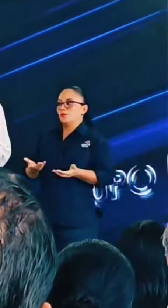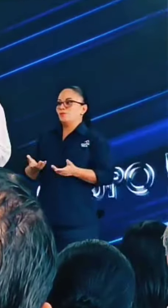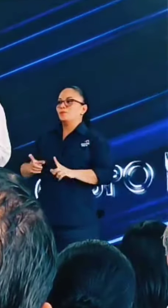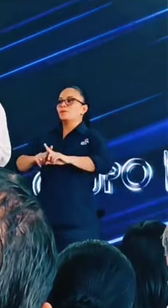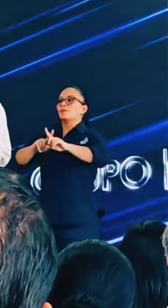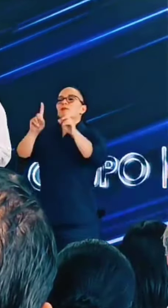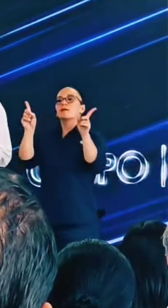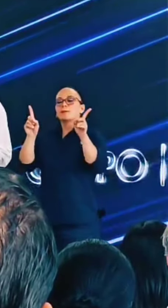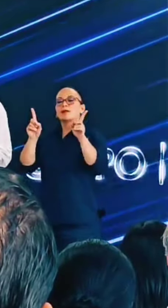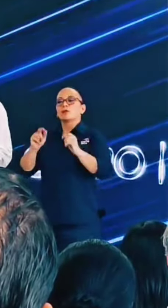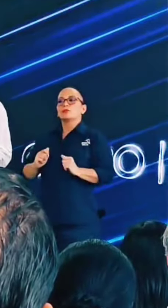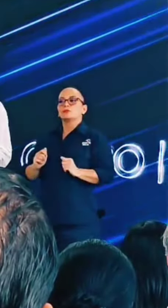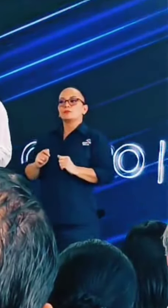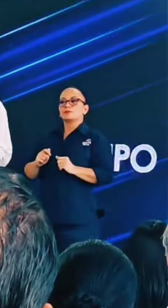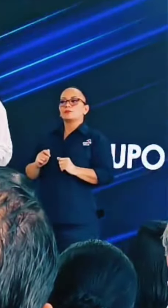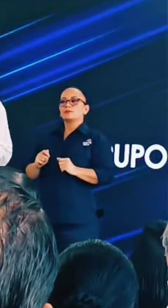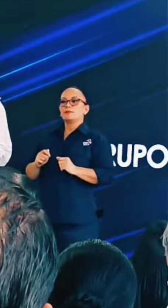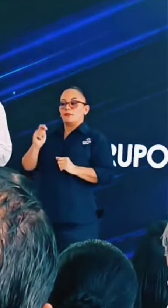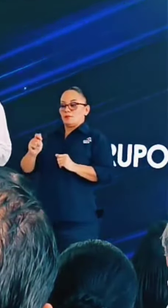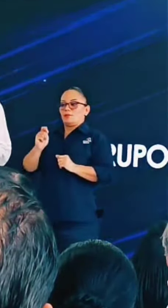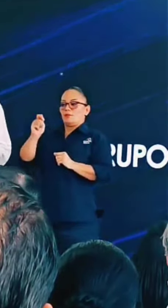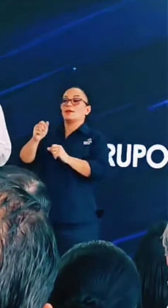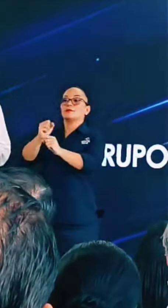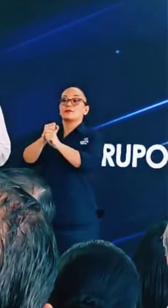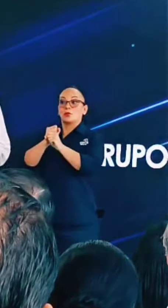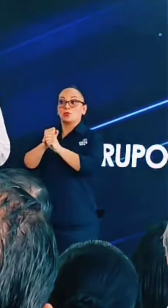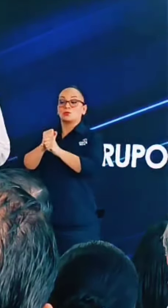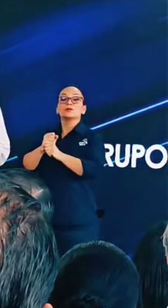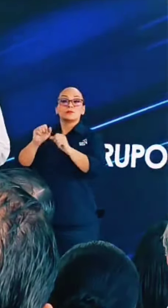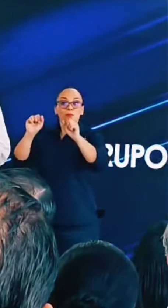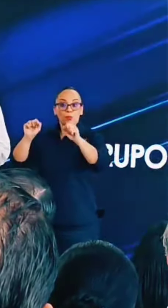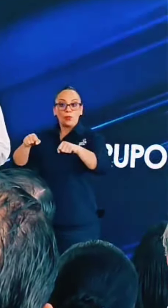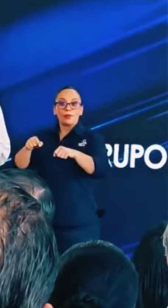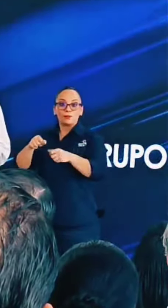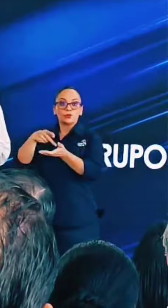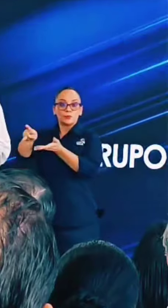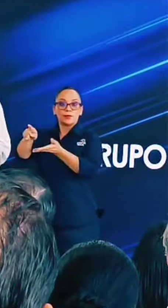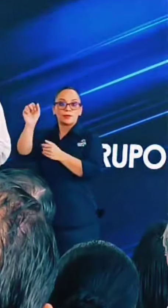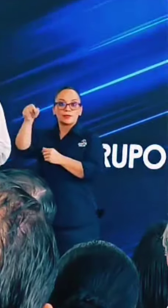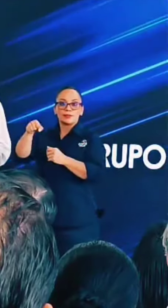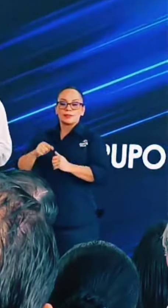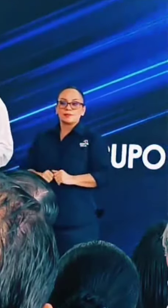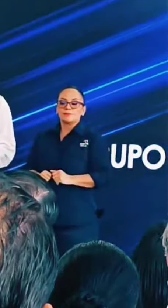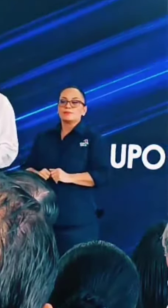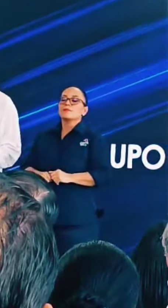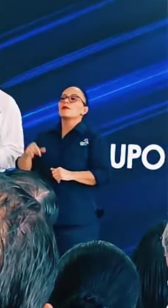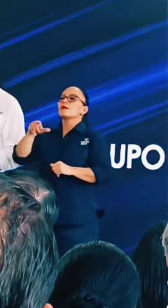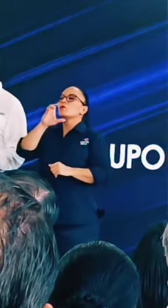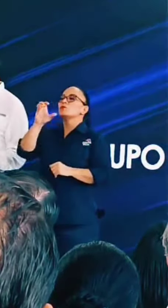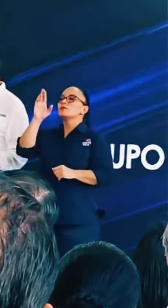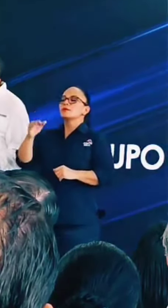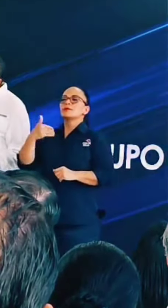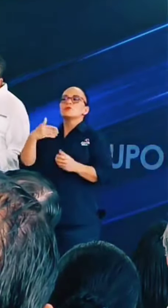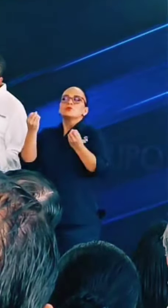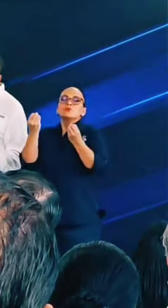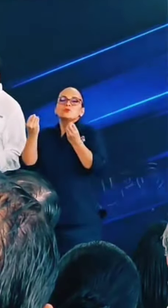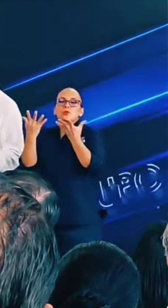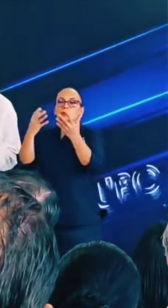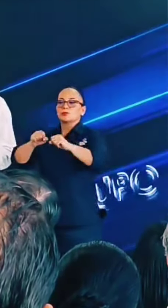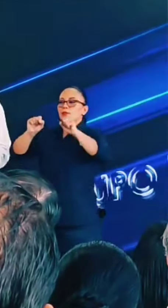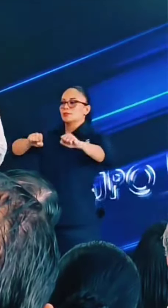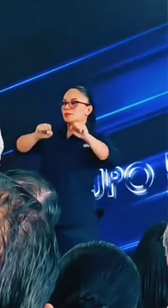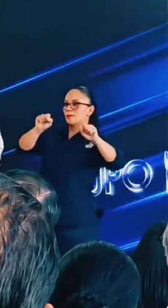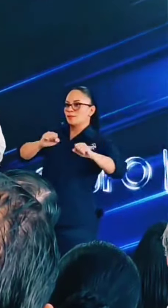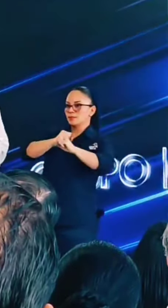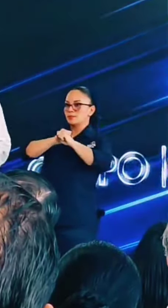Pero la prima de seguros es algo que sí podemos pagar. Y en Costa Rica tenemos muchos sistemas de